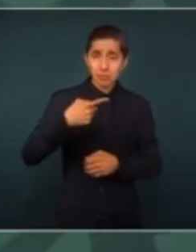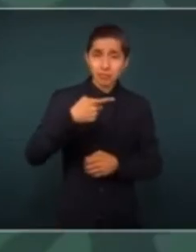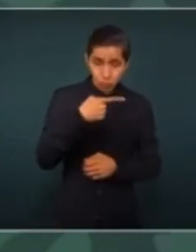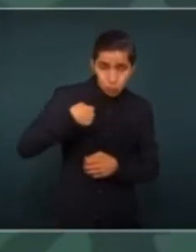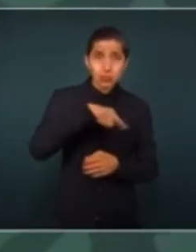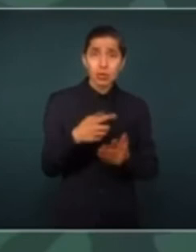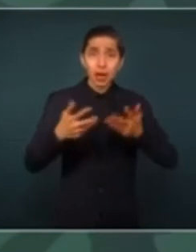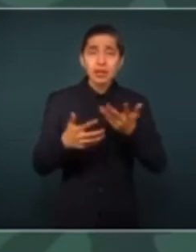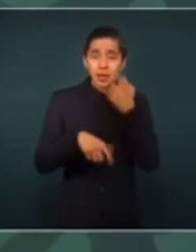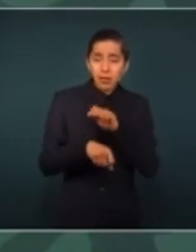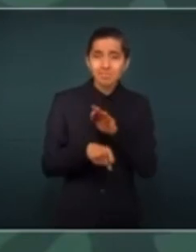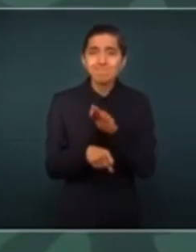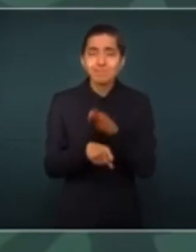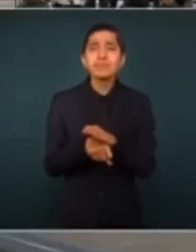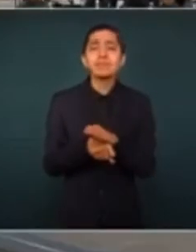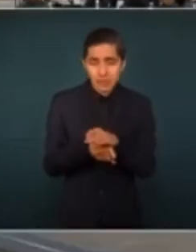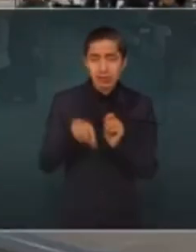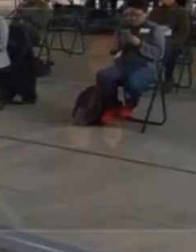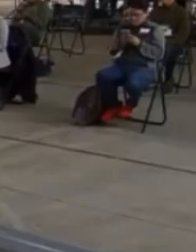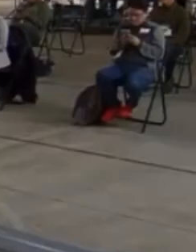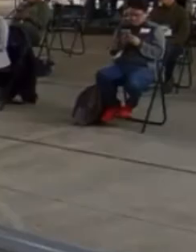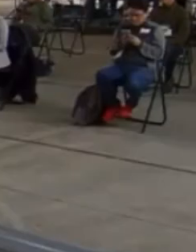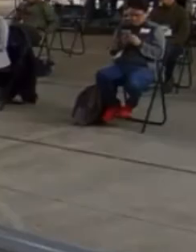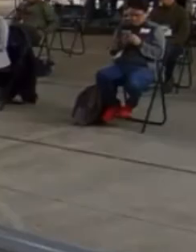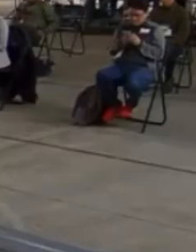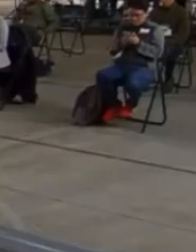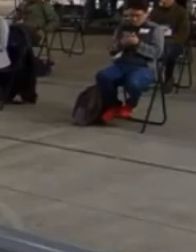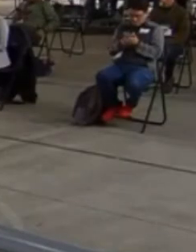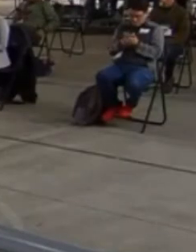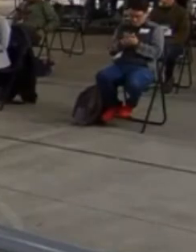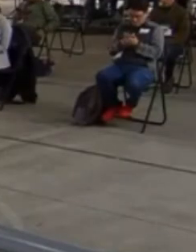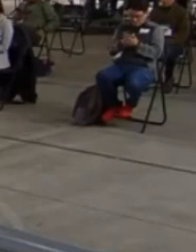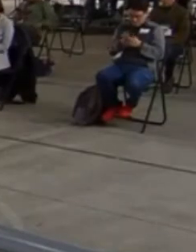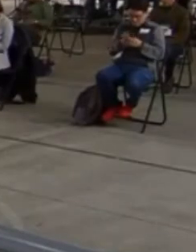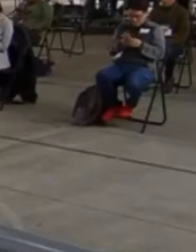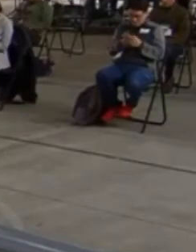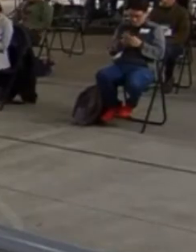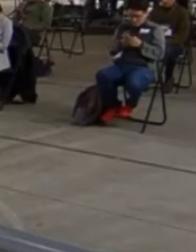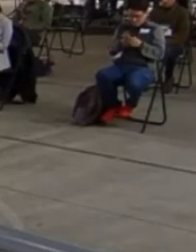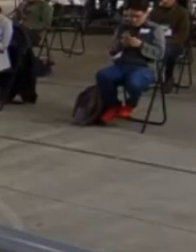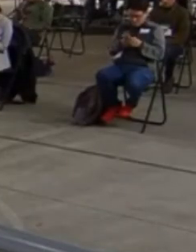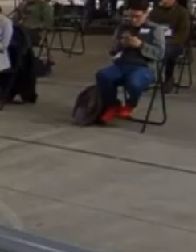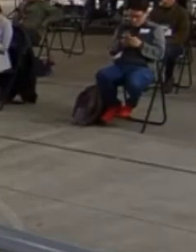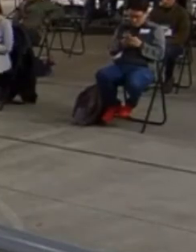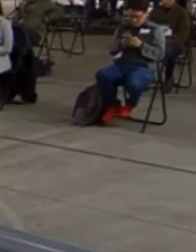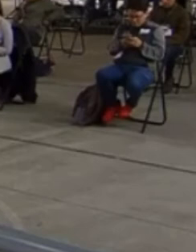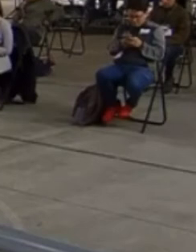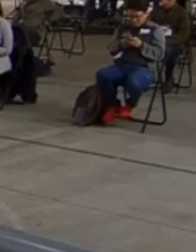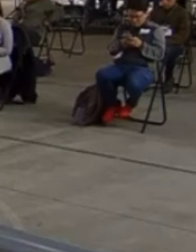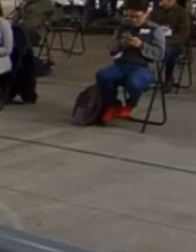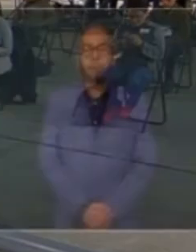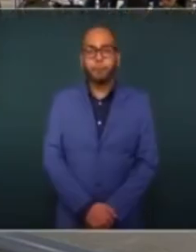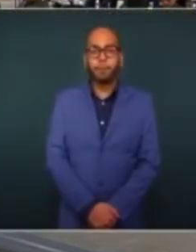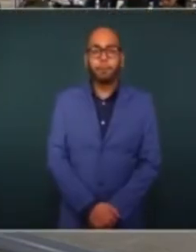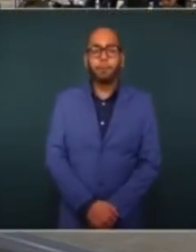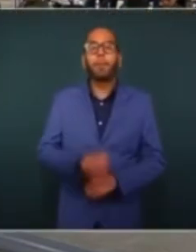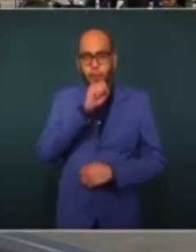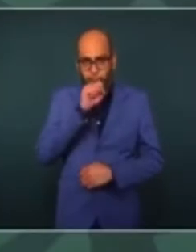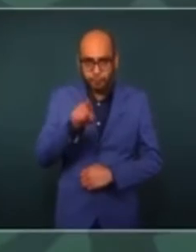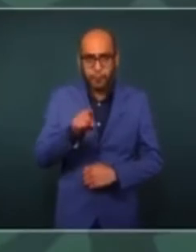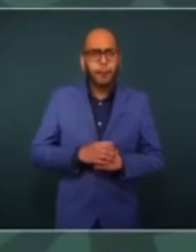luego a defender el que se respete lo que está establecido en la constitución y también